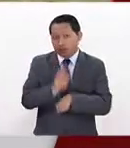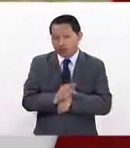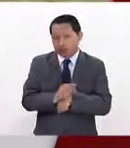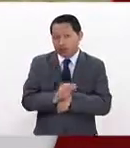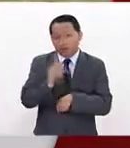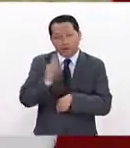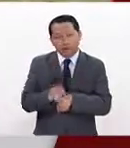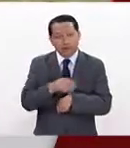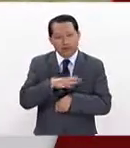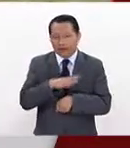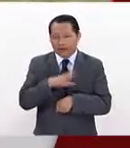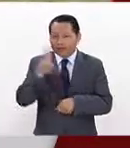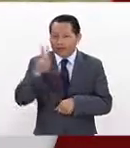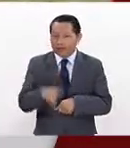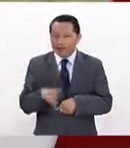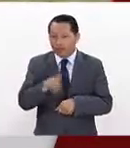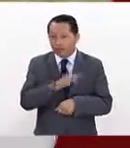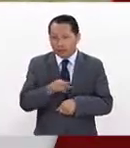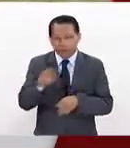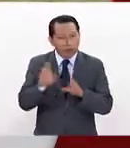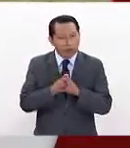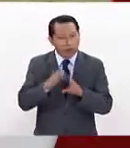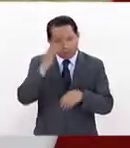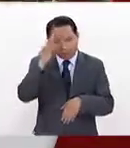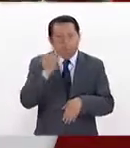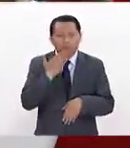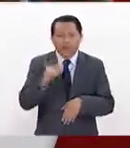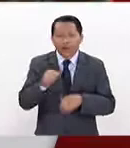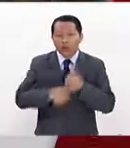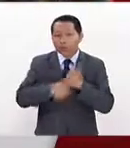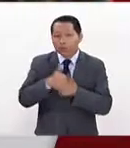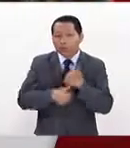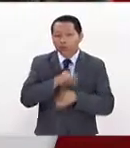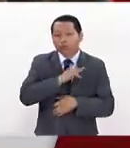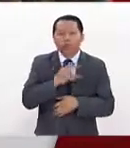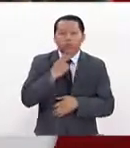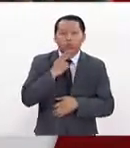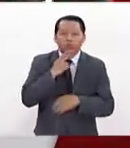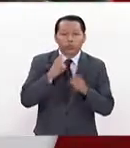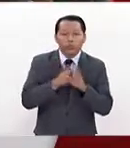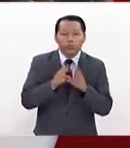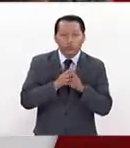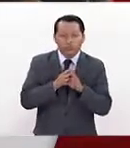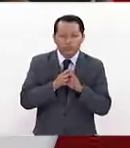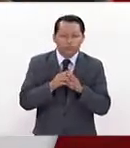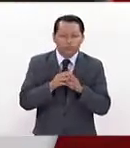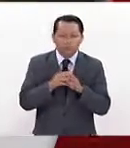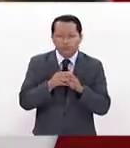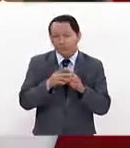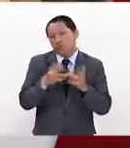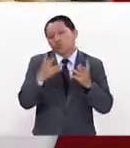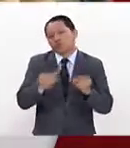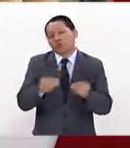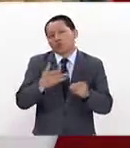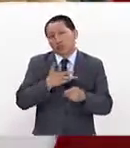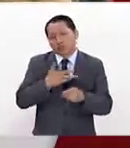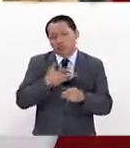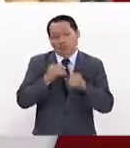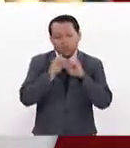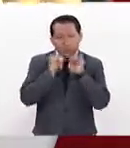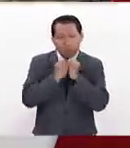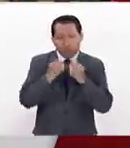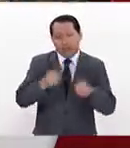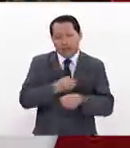es verdaderamente una habilidad y una competencia que les va a ser útil. ¿Cuántos no tenemos diario juntas por Sky? Sí, claro.